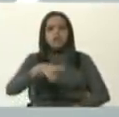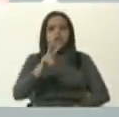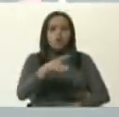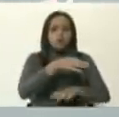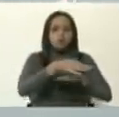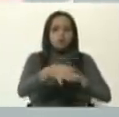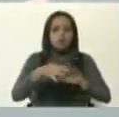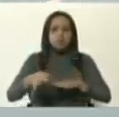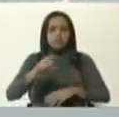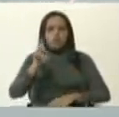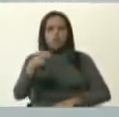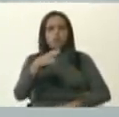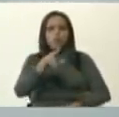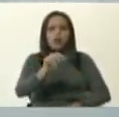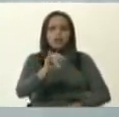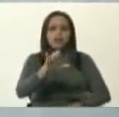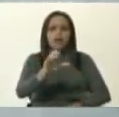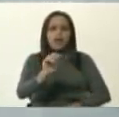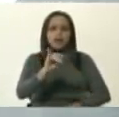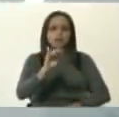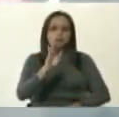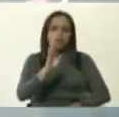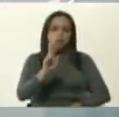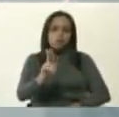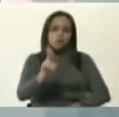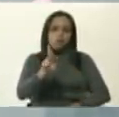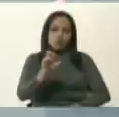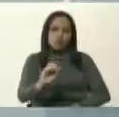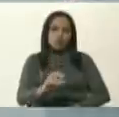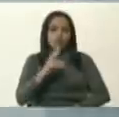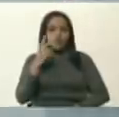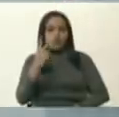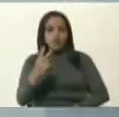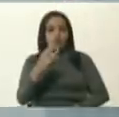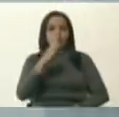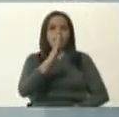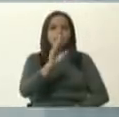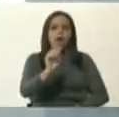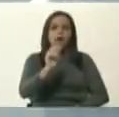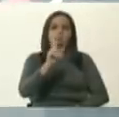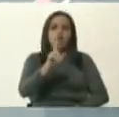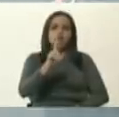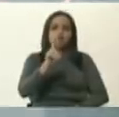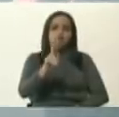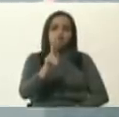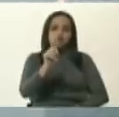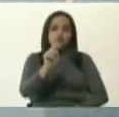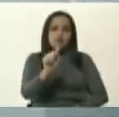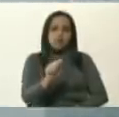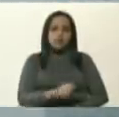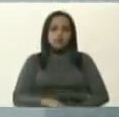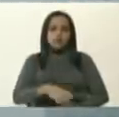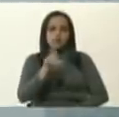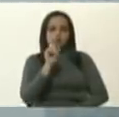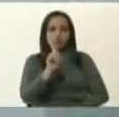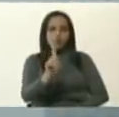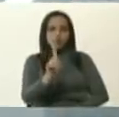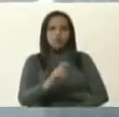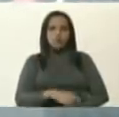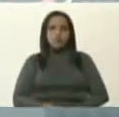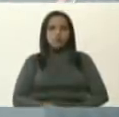municipio Huayca y Puro, dos del municipio Baruta, y uno del